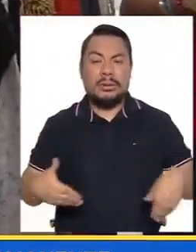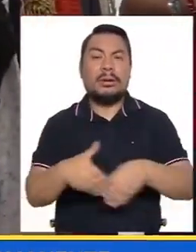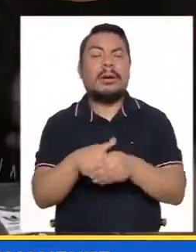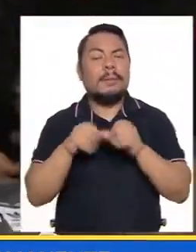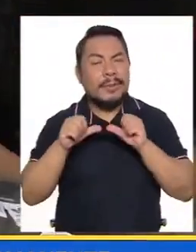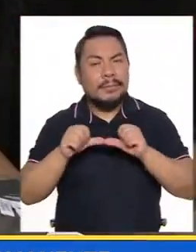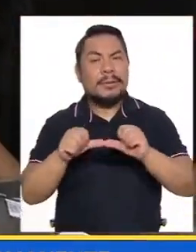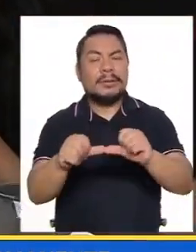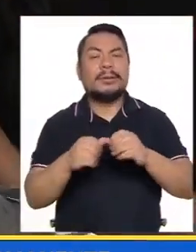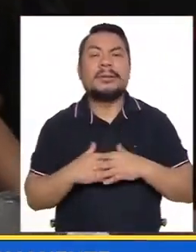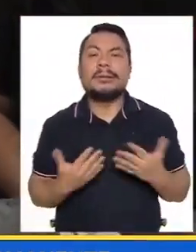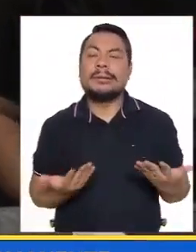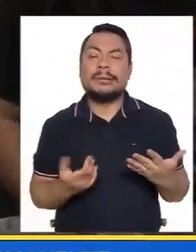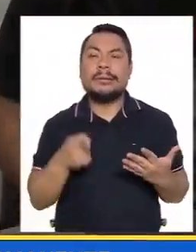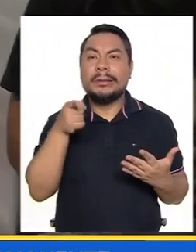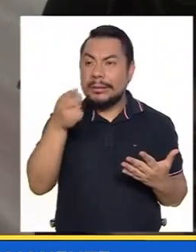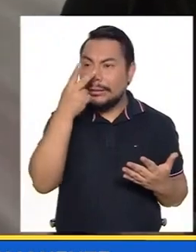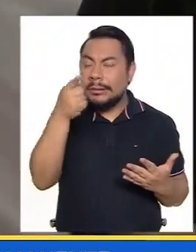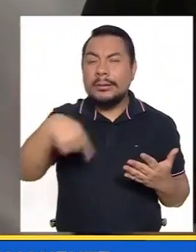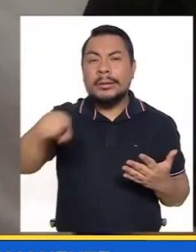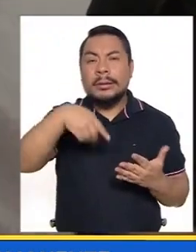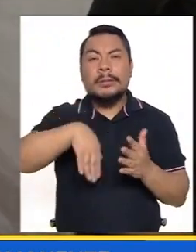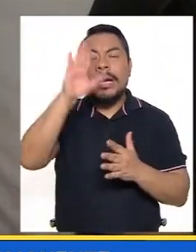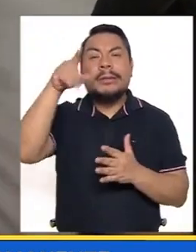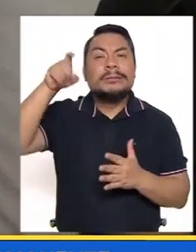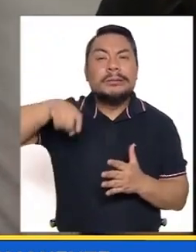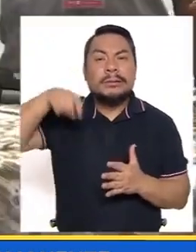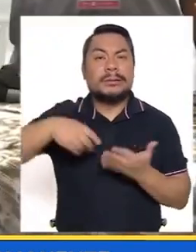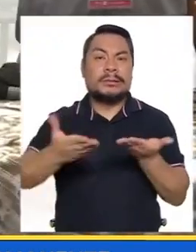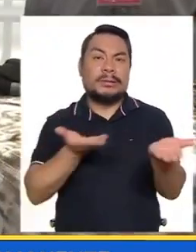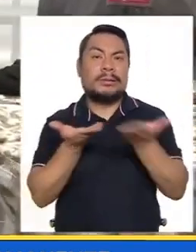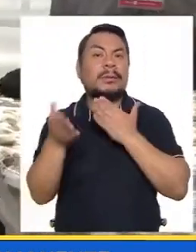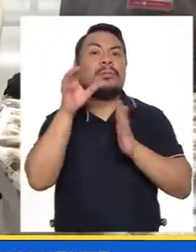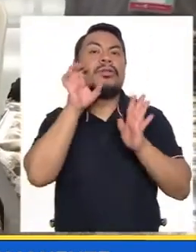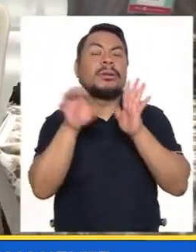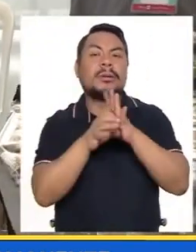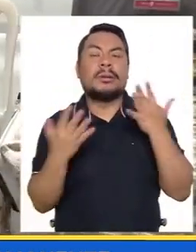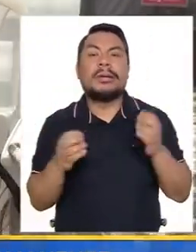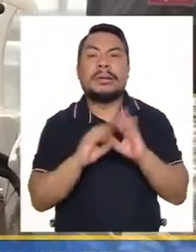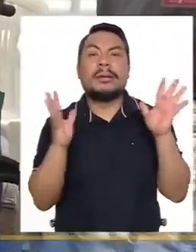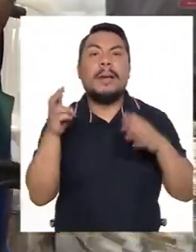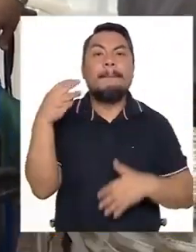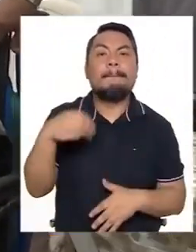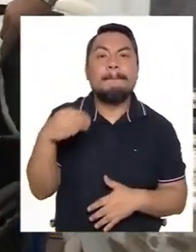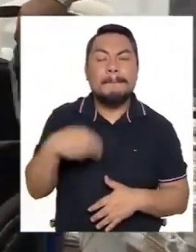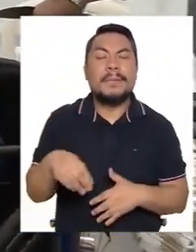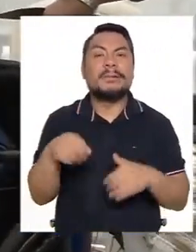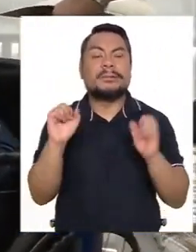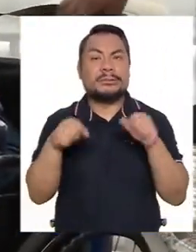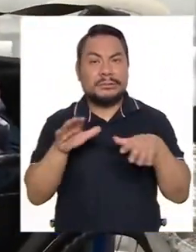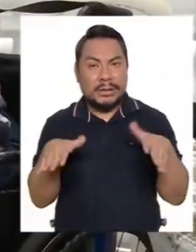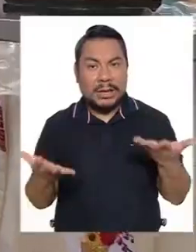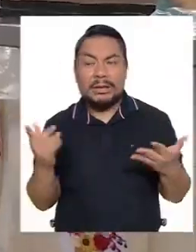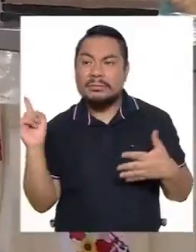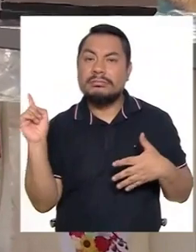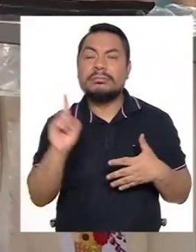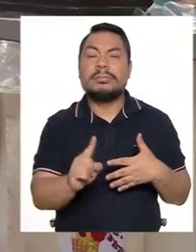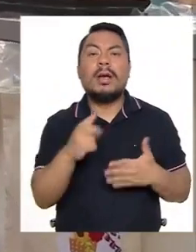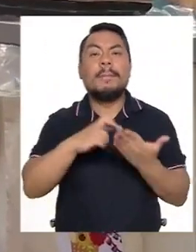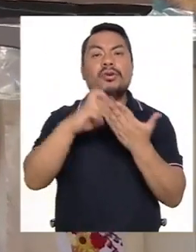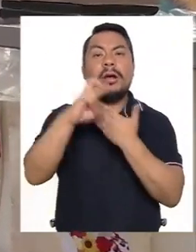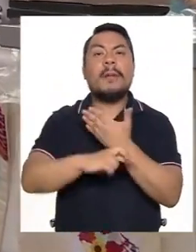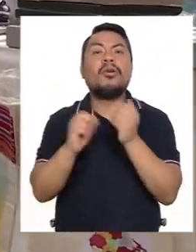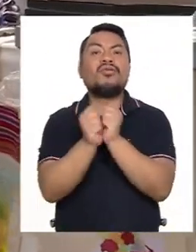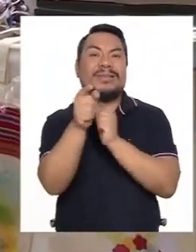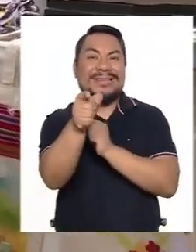permanente en vista a la mayor demanda de servicios. Por ejemplo, los días martes contamos con la presencia del programa Contigo,